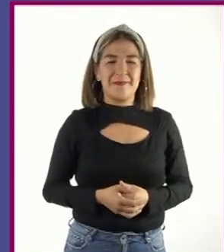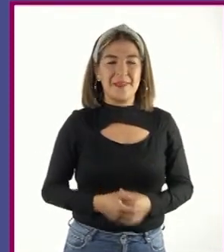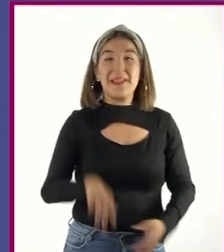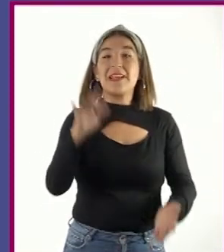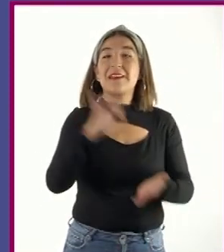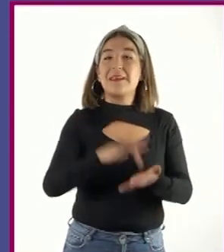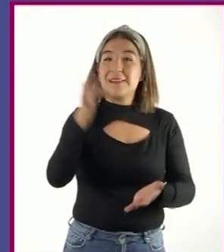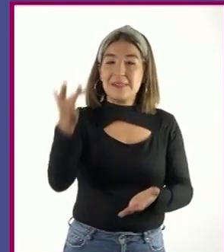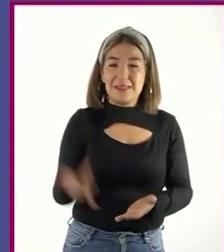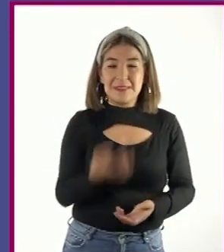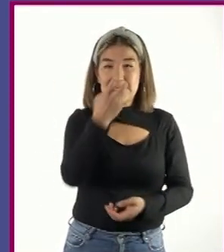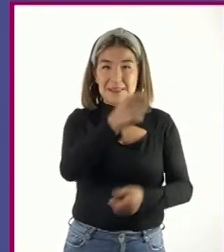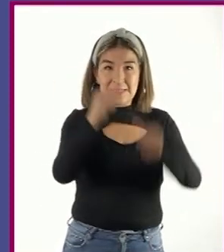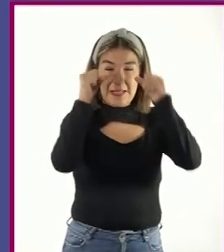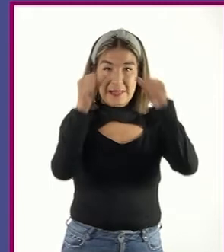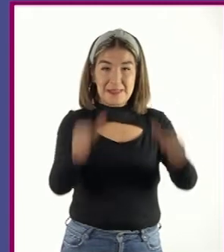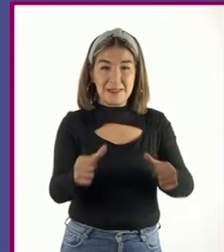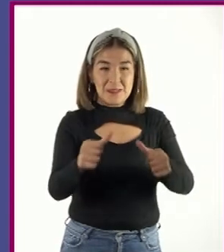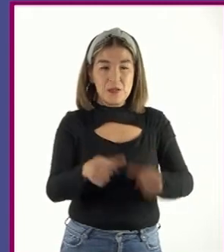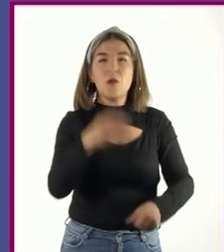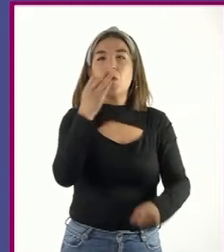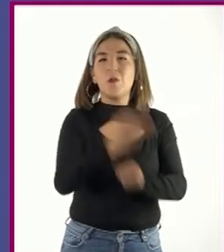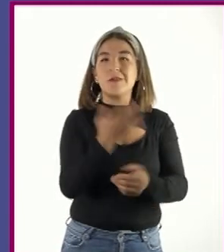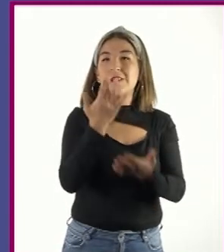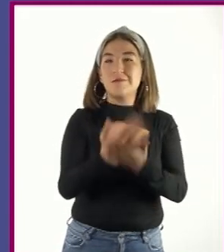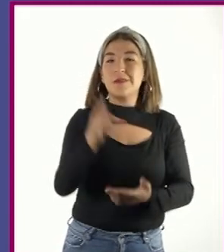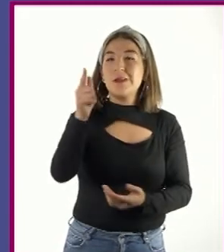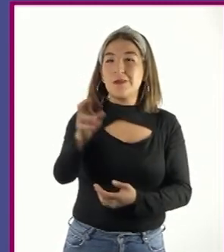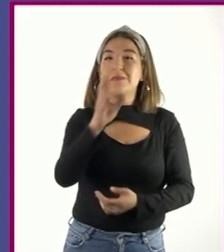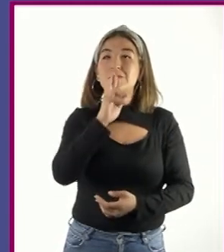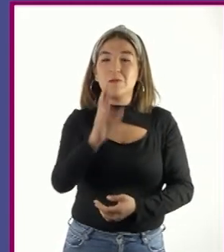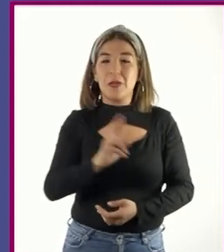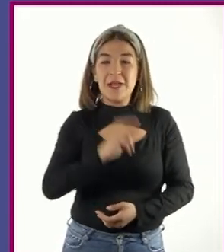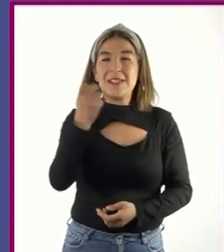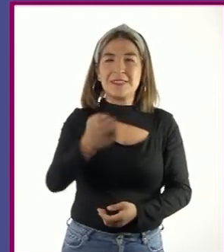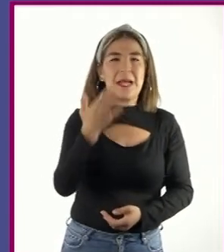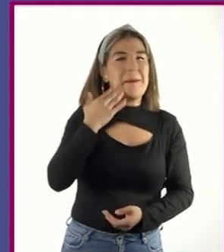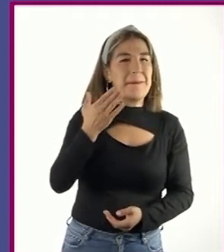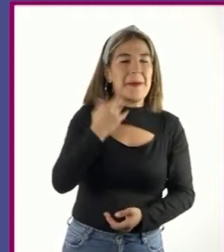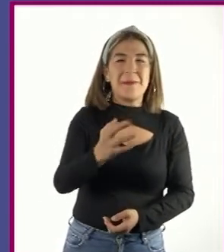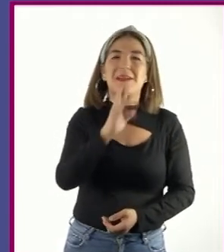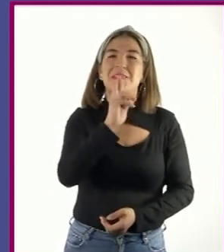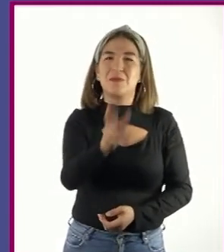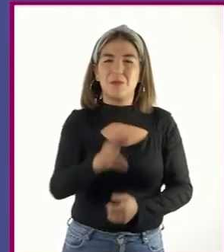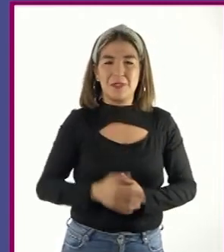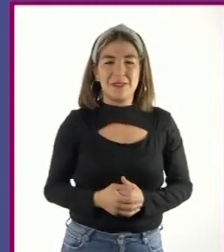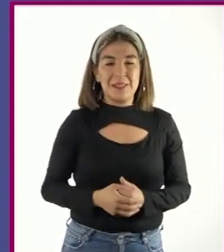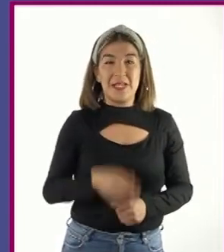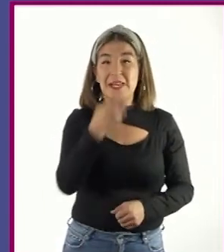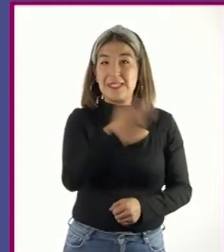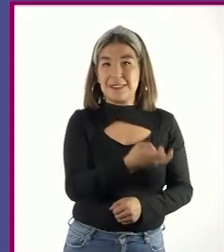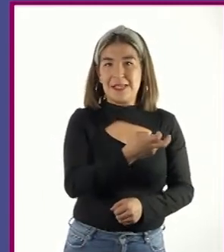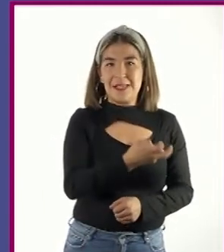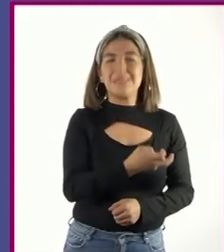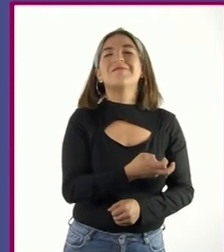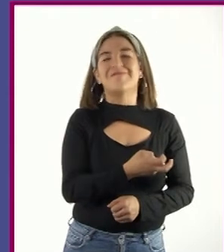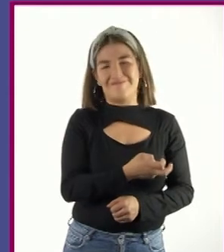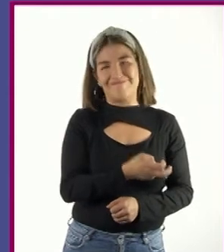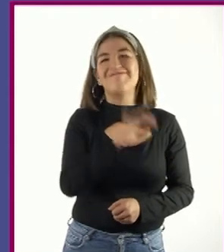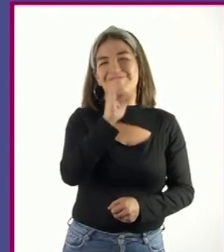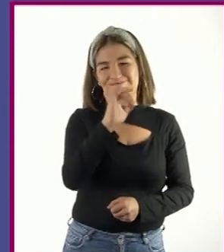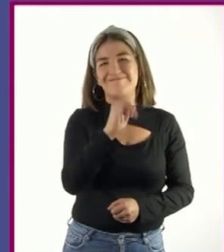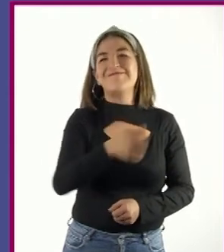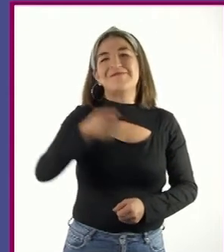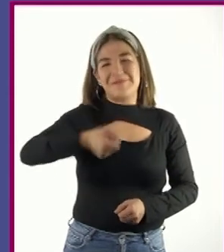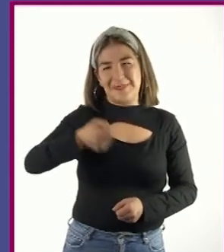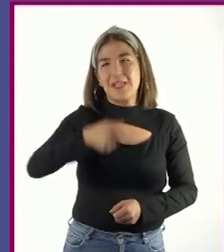Agradezco la atención y quedo atento de recibir su amable respuesta. Esta sí es una